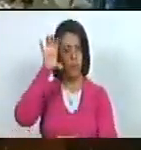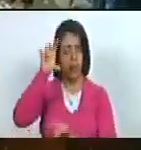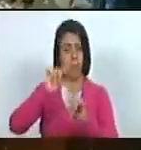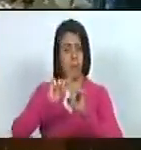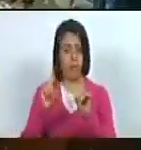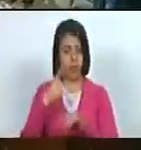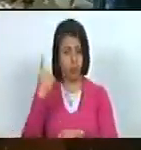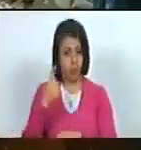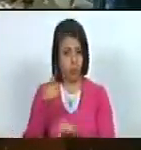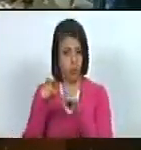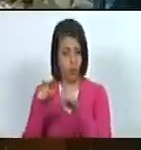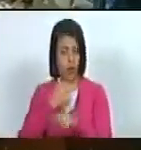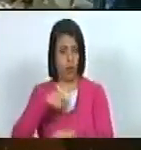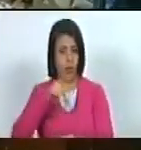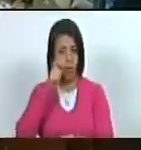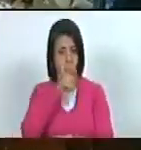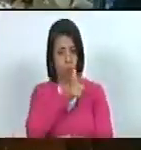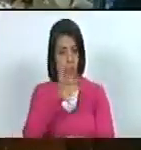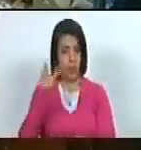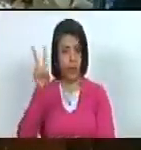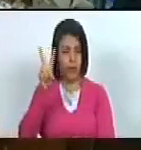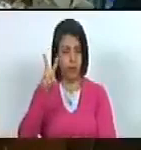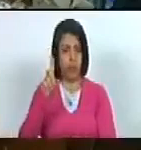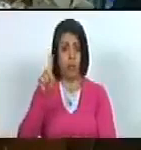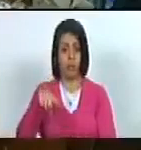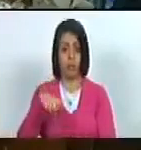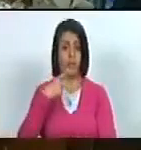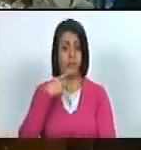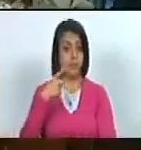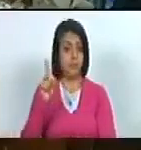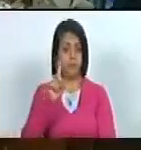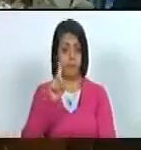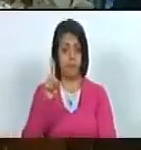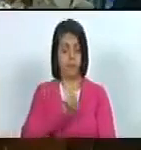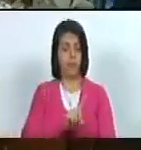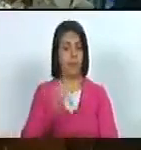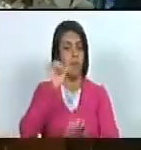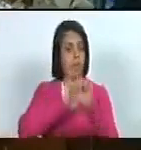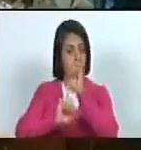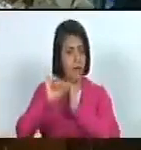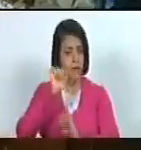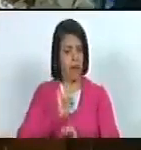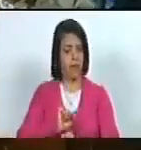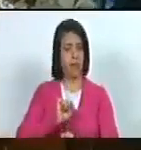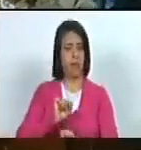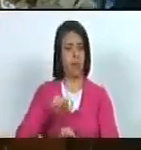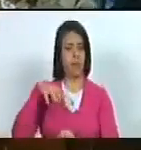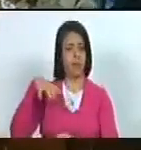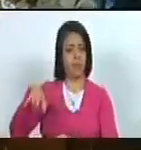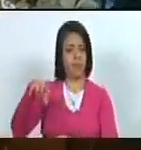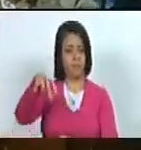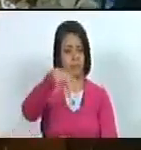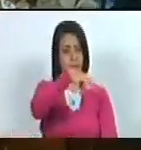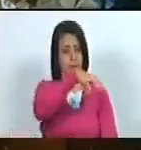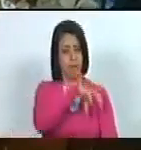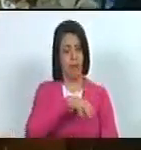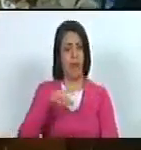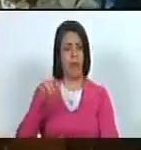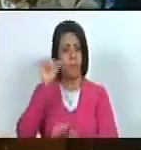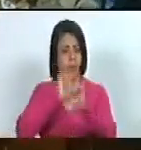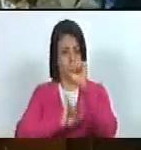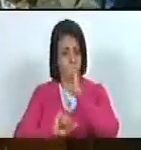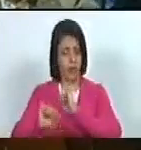pero no solamente ha sido la soberanía de Venezuela también ha sido la defensa de los estados también ha sido